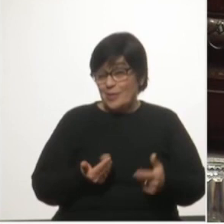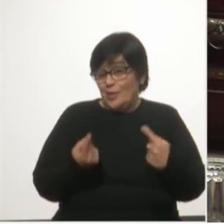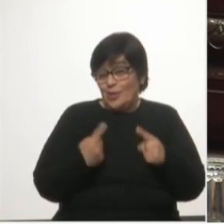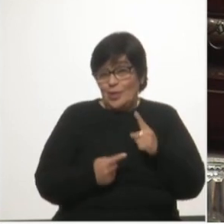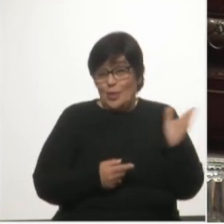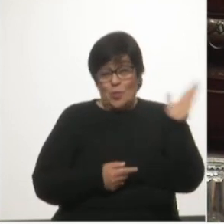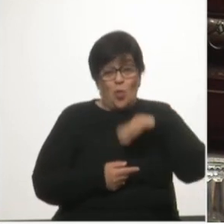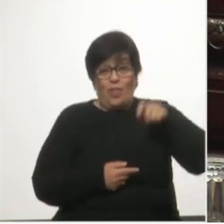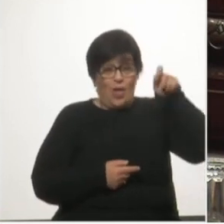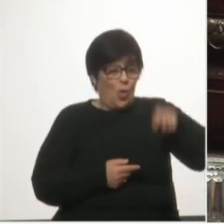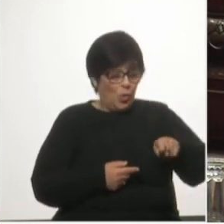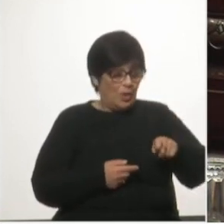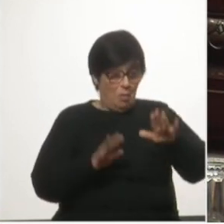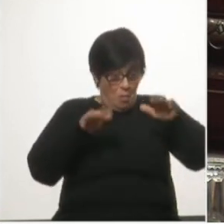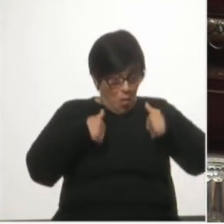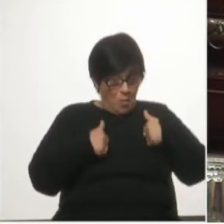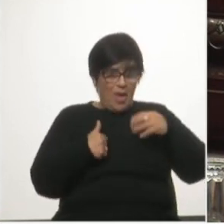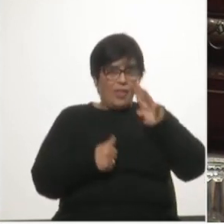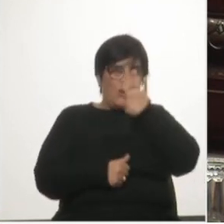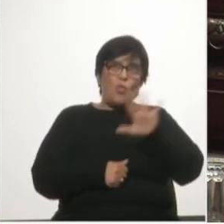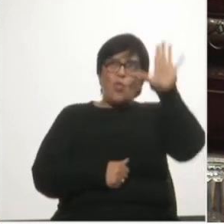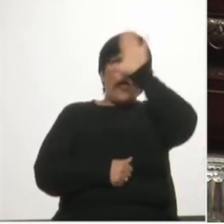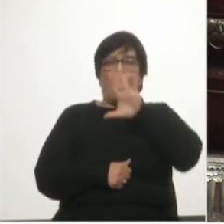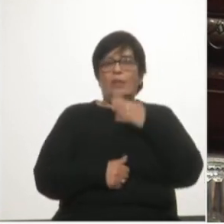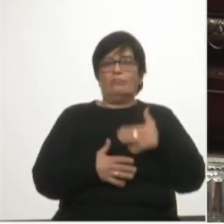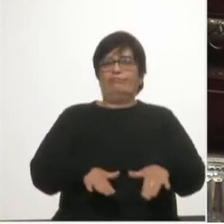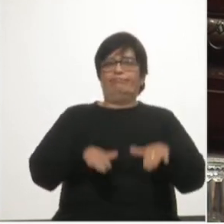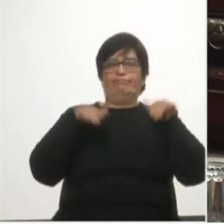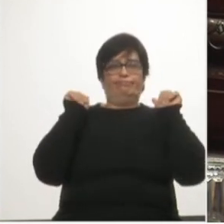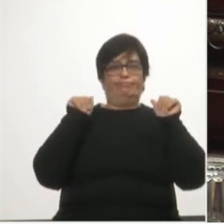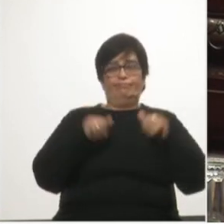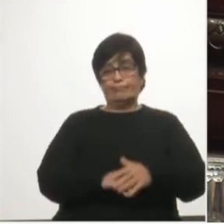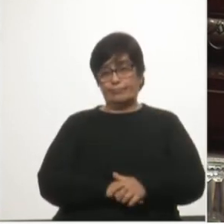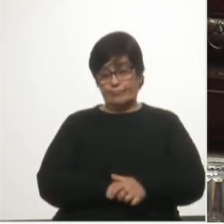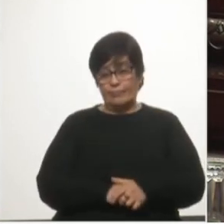aplicar la justicia nacional para solucionar diferendos.